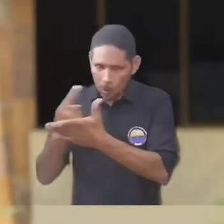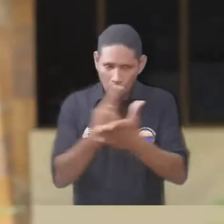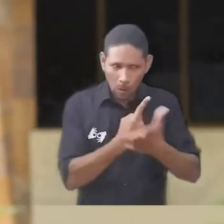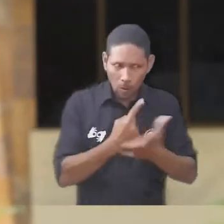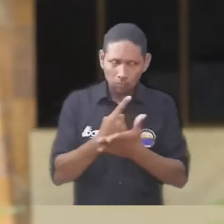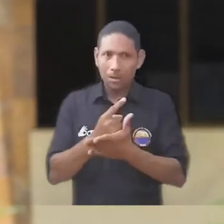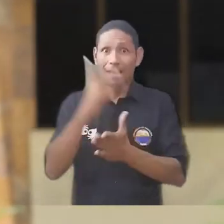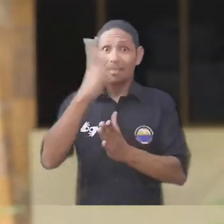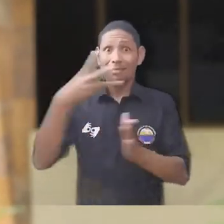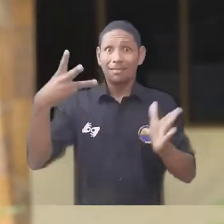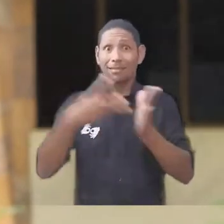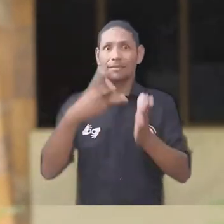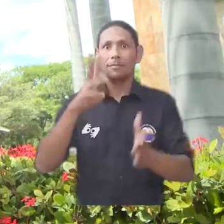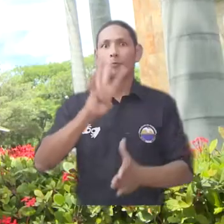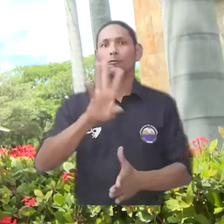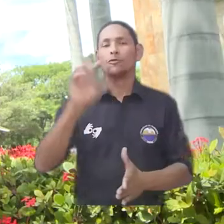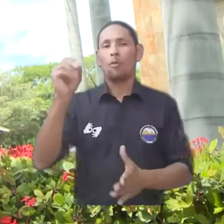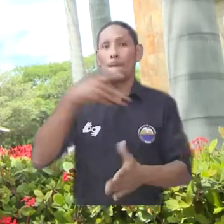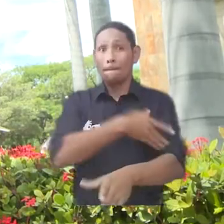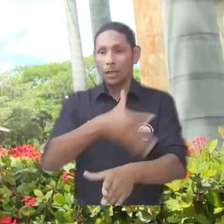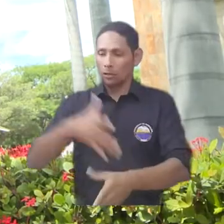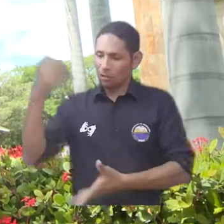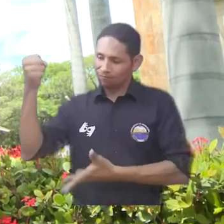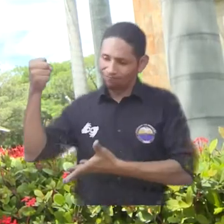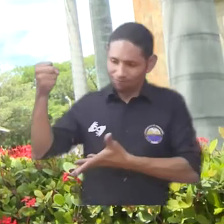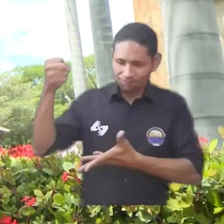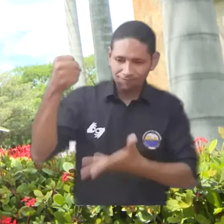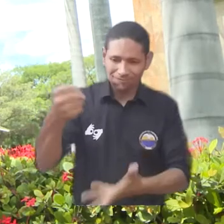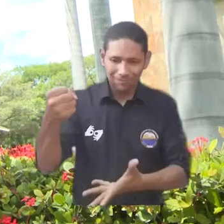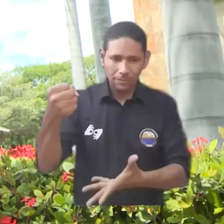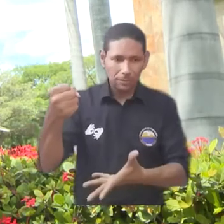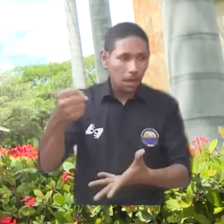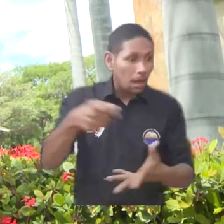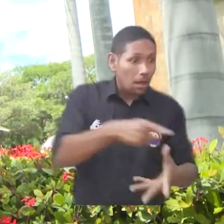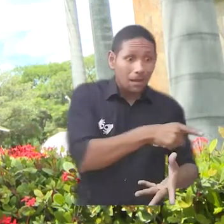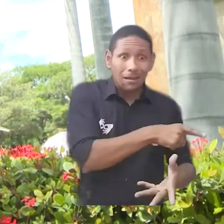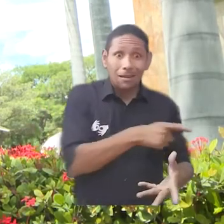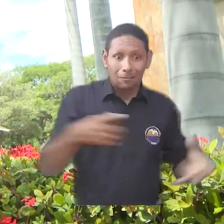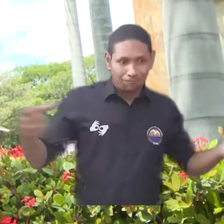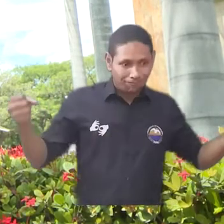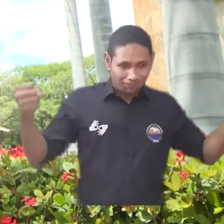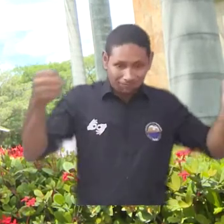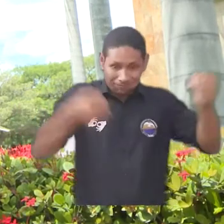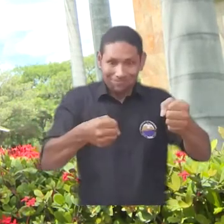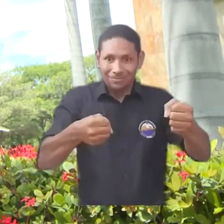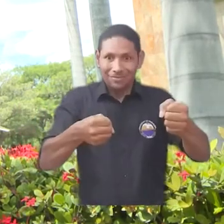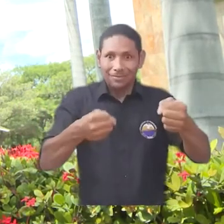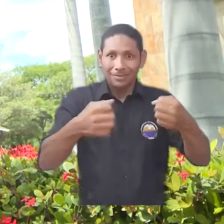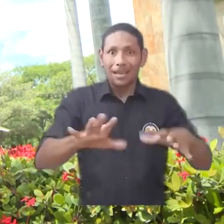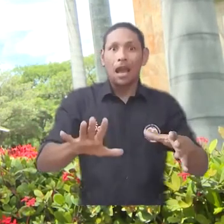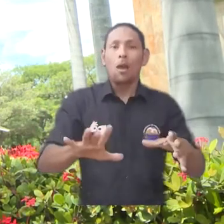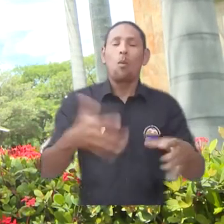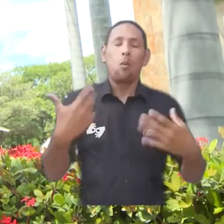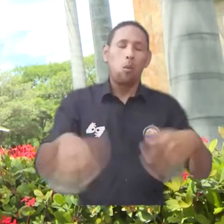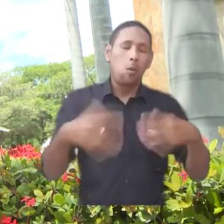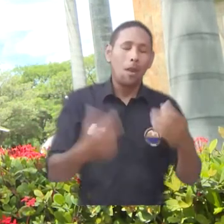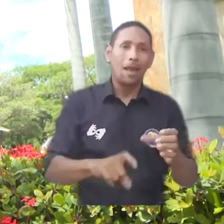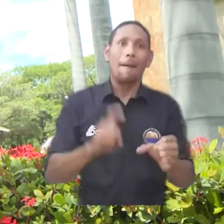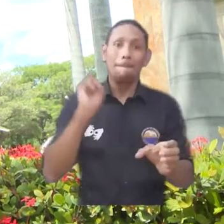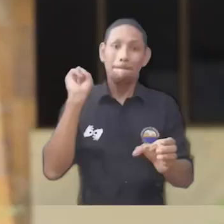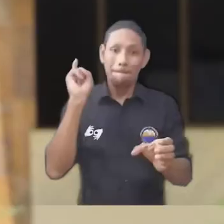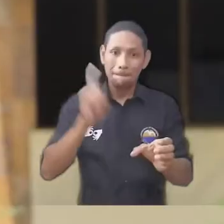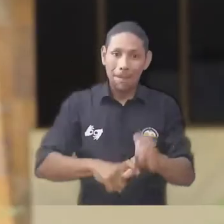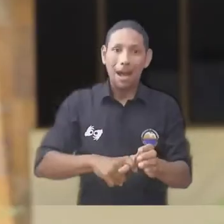creación de un fondo para la destinación de $3,450 millones necesarios para completar el 100% de alivios